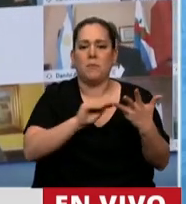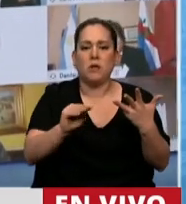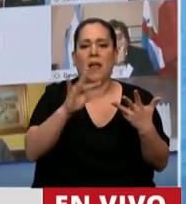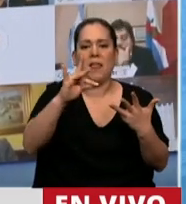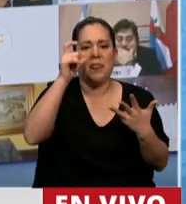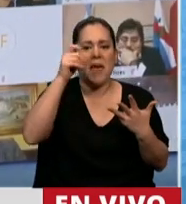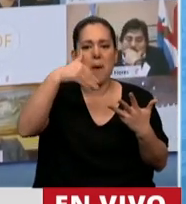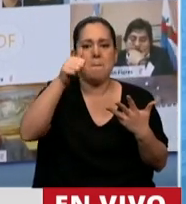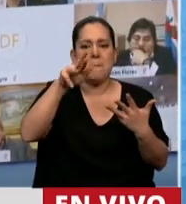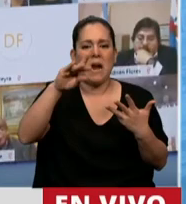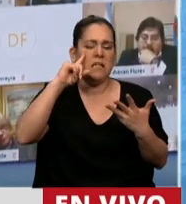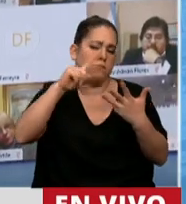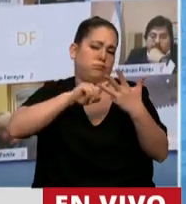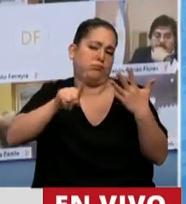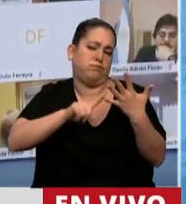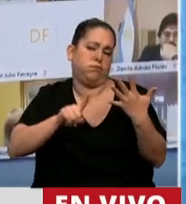Marchi, y así podría seguir.